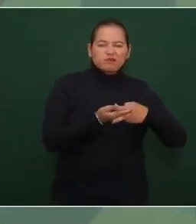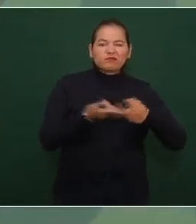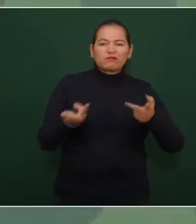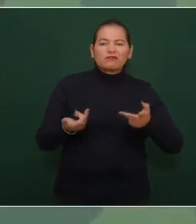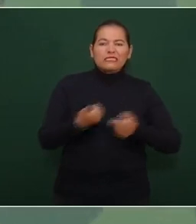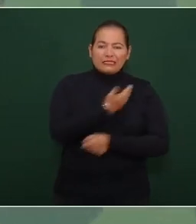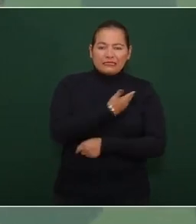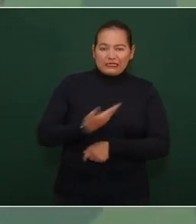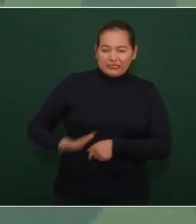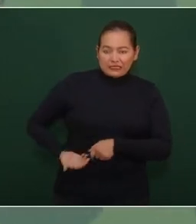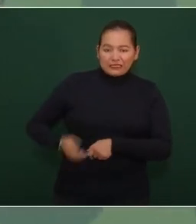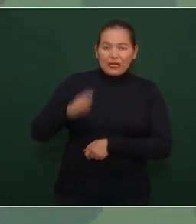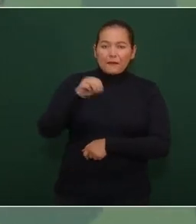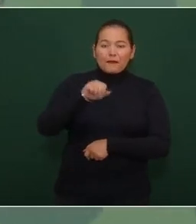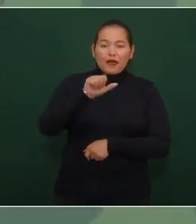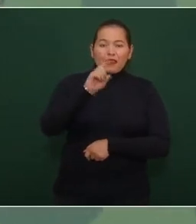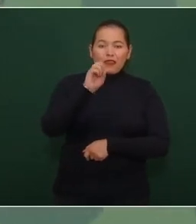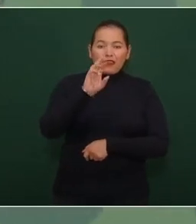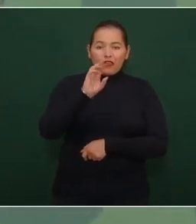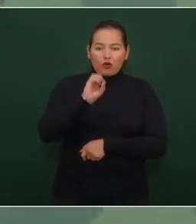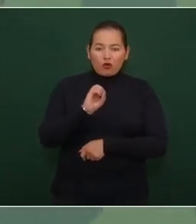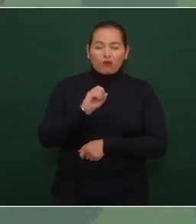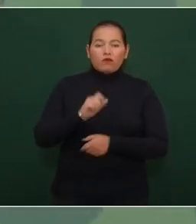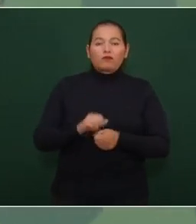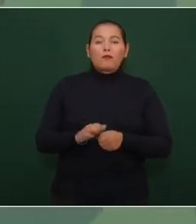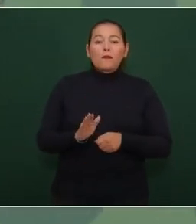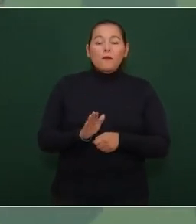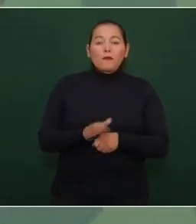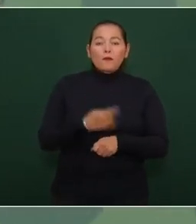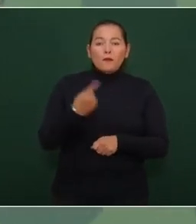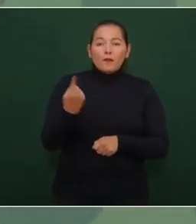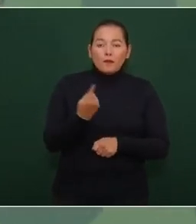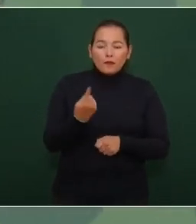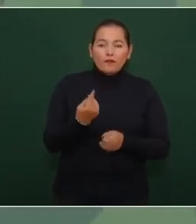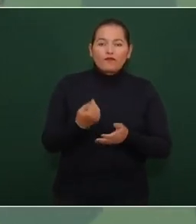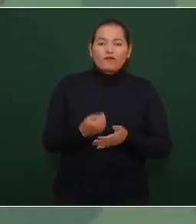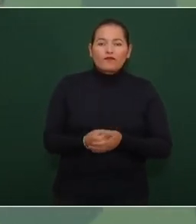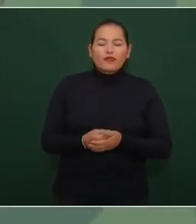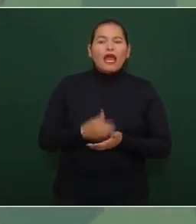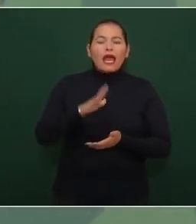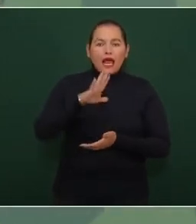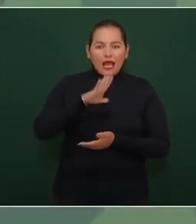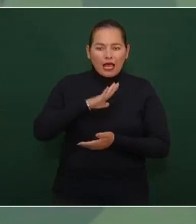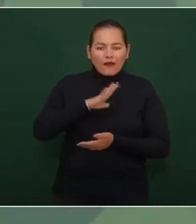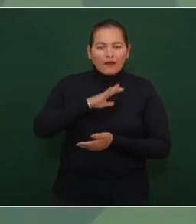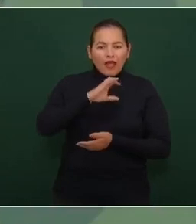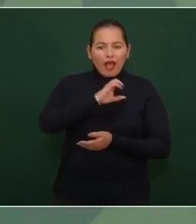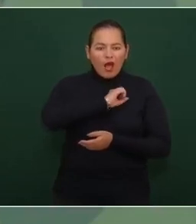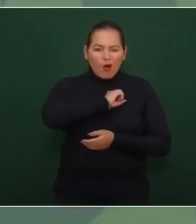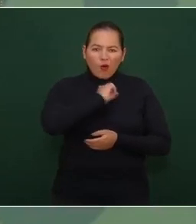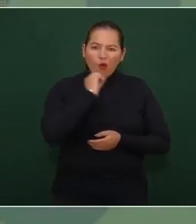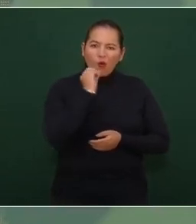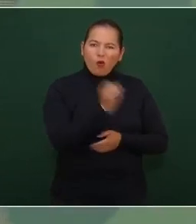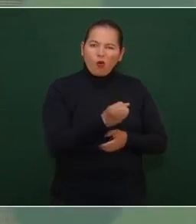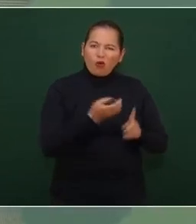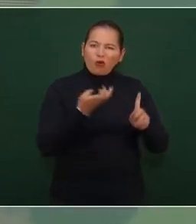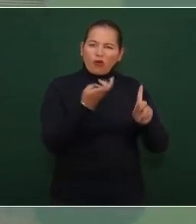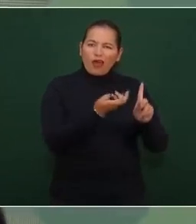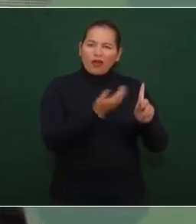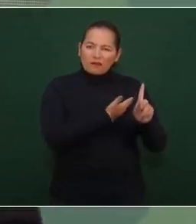porque además le tenían muchísimo odio porque el presidente Madero